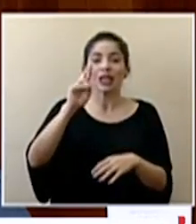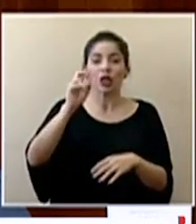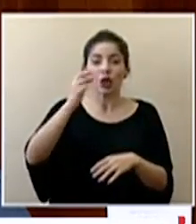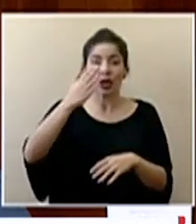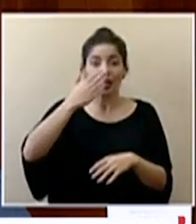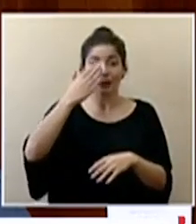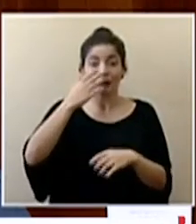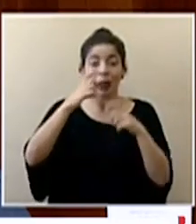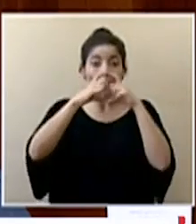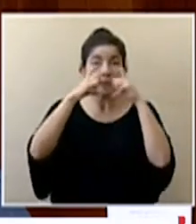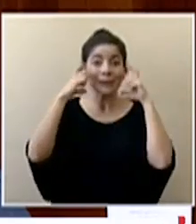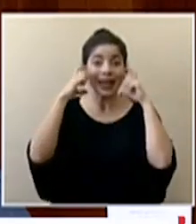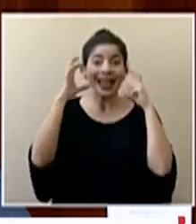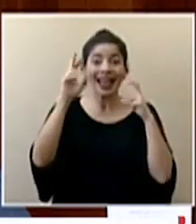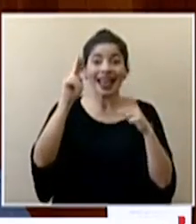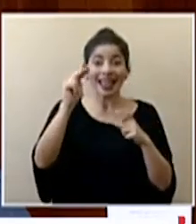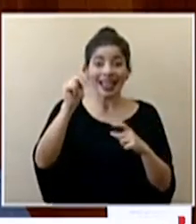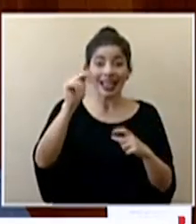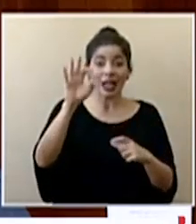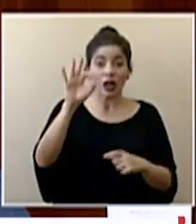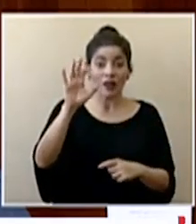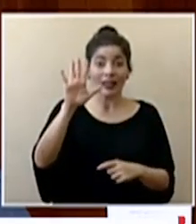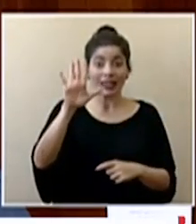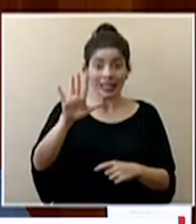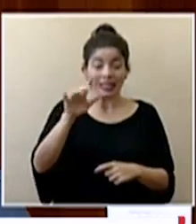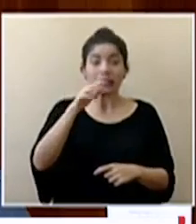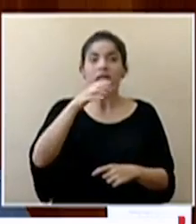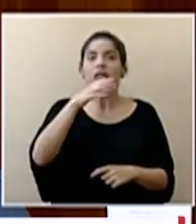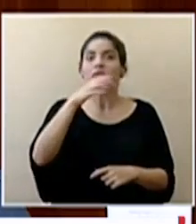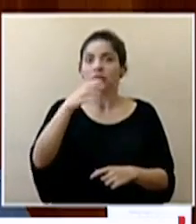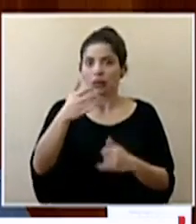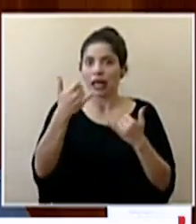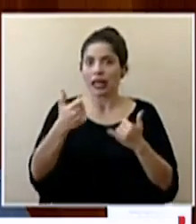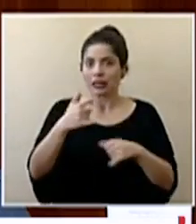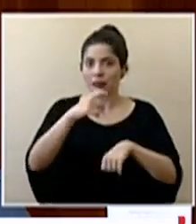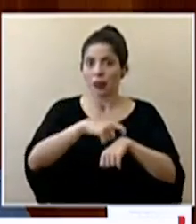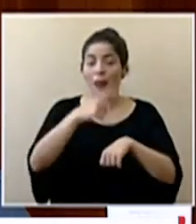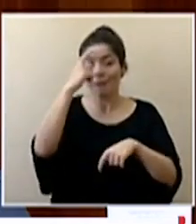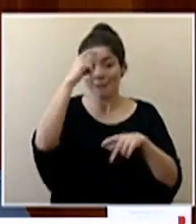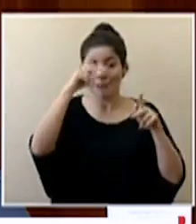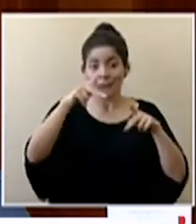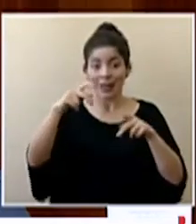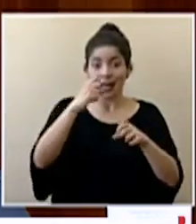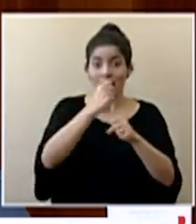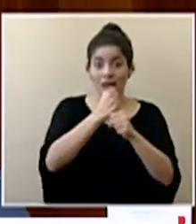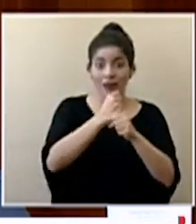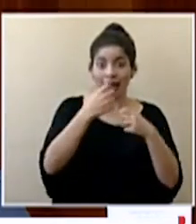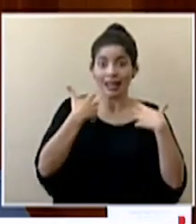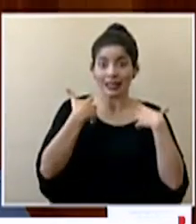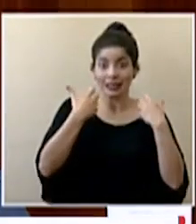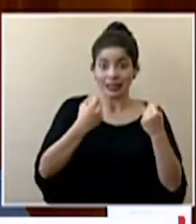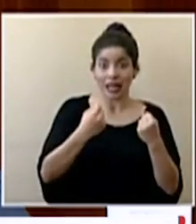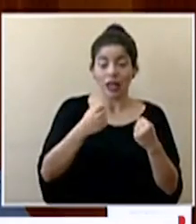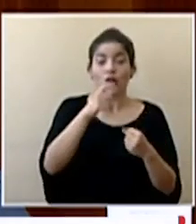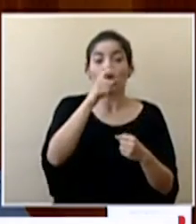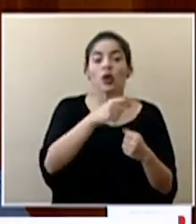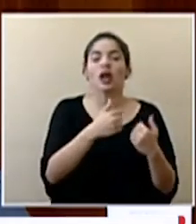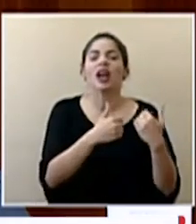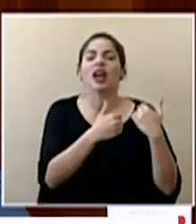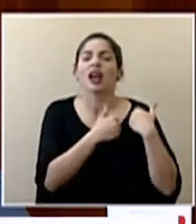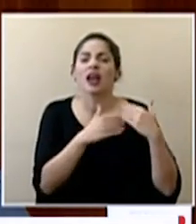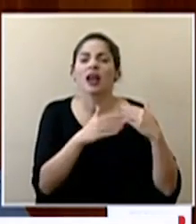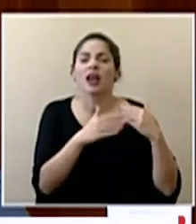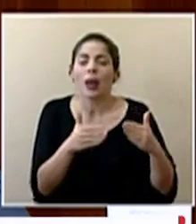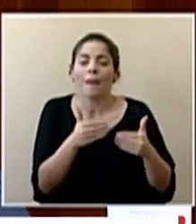mascarillas N95 están recomendadas en este momento para personal de salud específicamente que tiene que hacer procedimientos